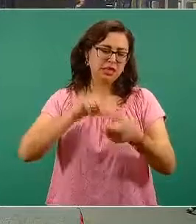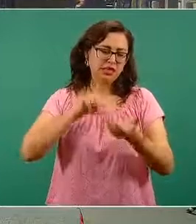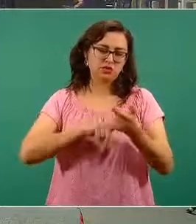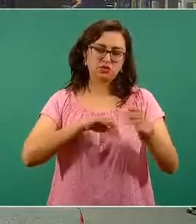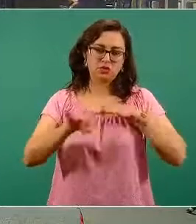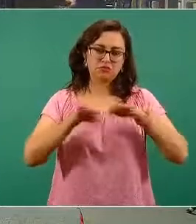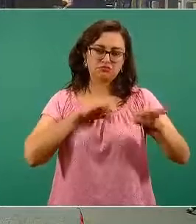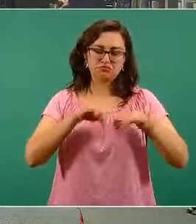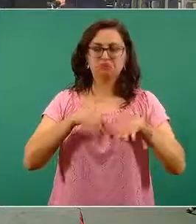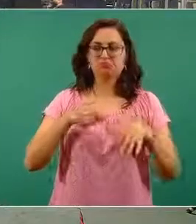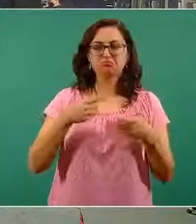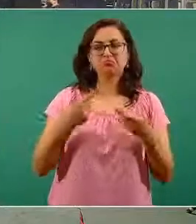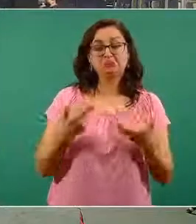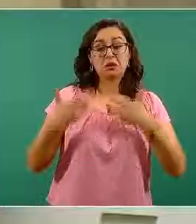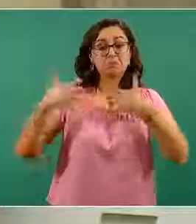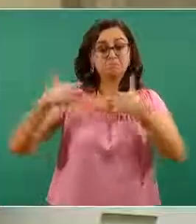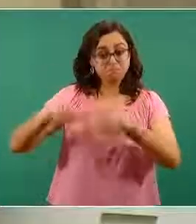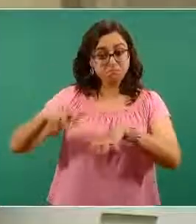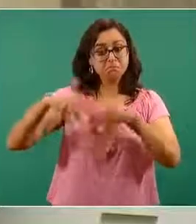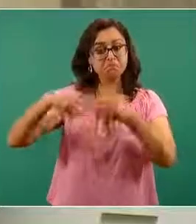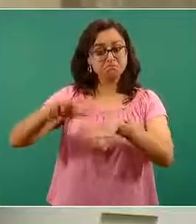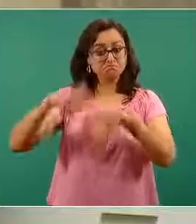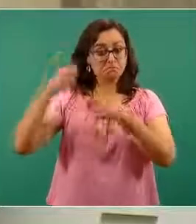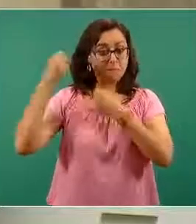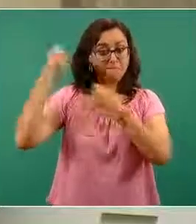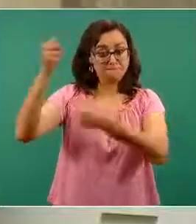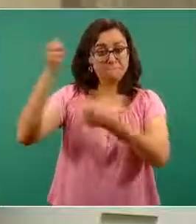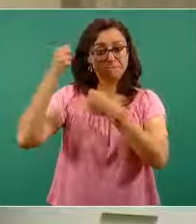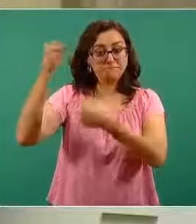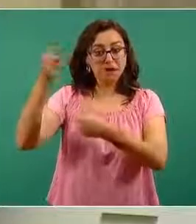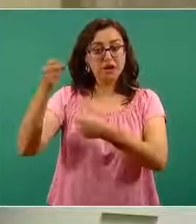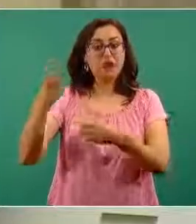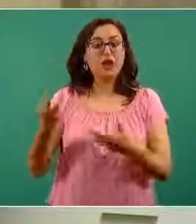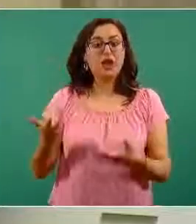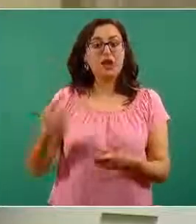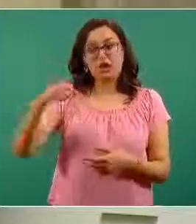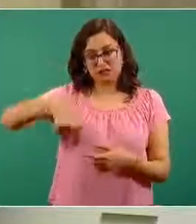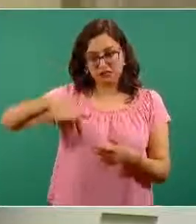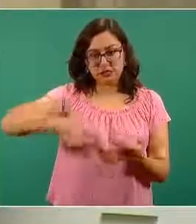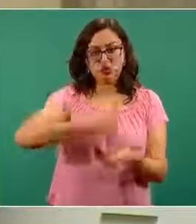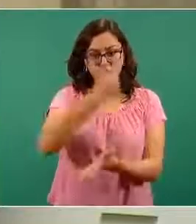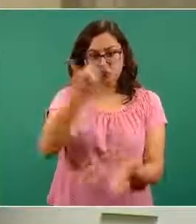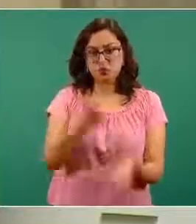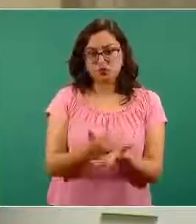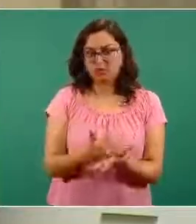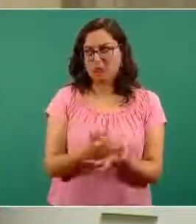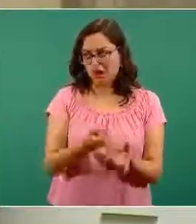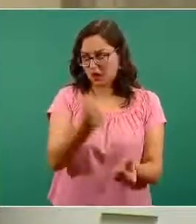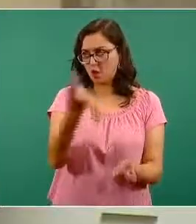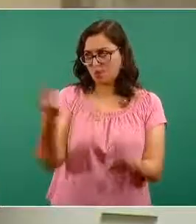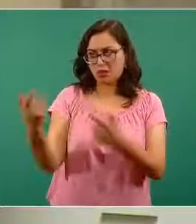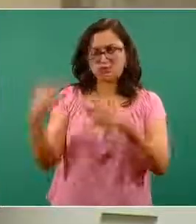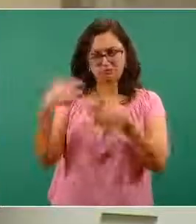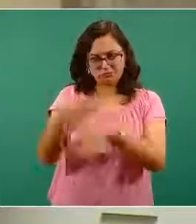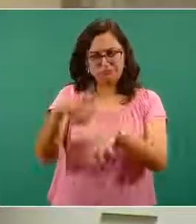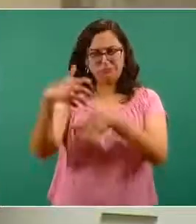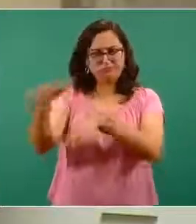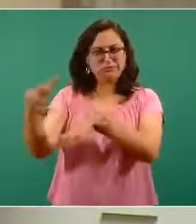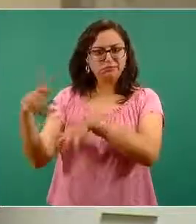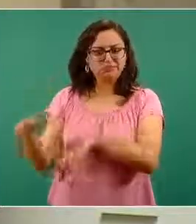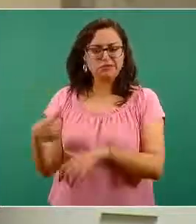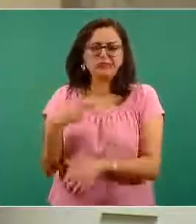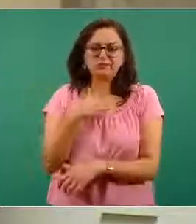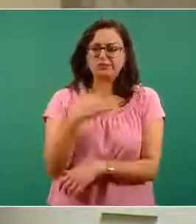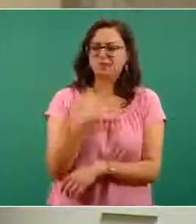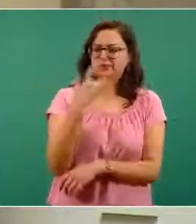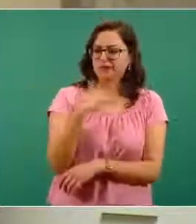semanas y el día de hoy se realizaron también varias en la ciudad. Y pues me llama la atención que, por